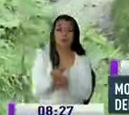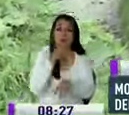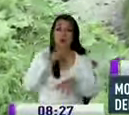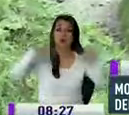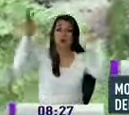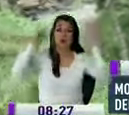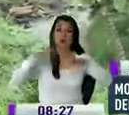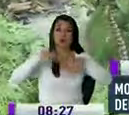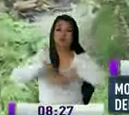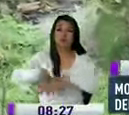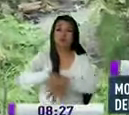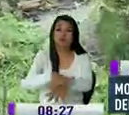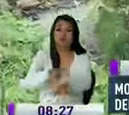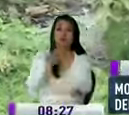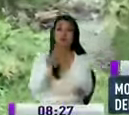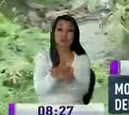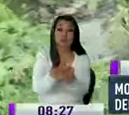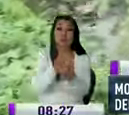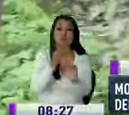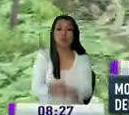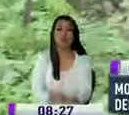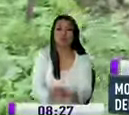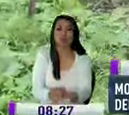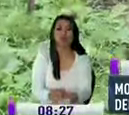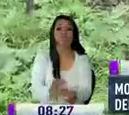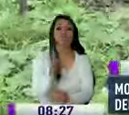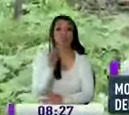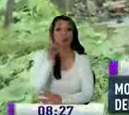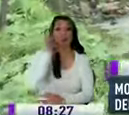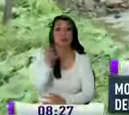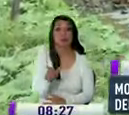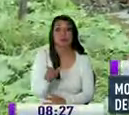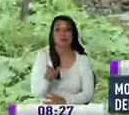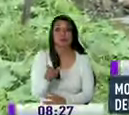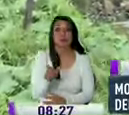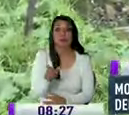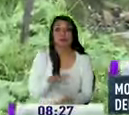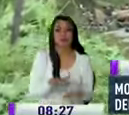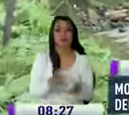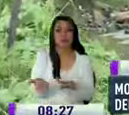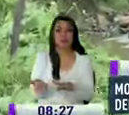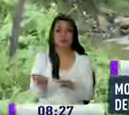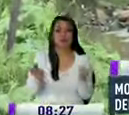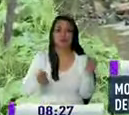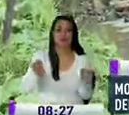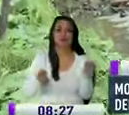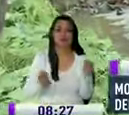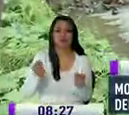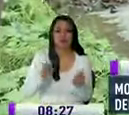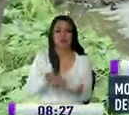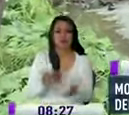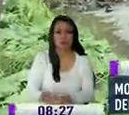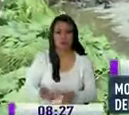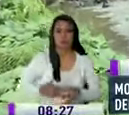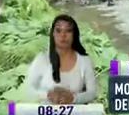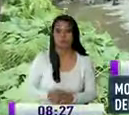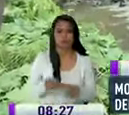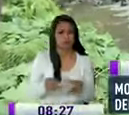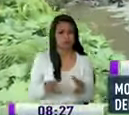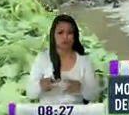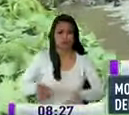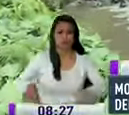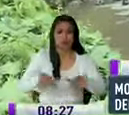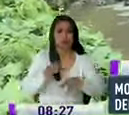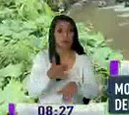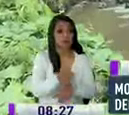intensas lluvias en este lugar sufrió un accidente y dejó lamentablemente la persona que conducía falleció vamos a hablar con los